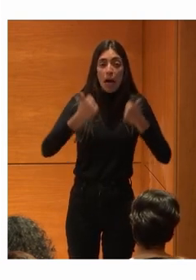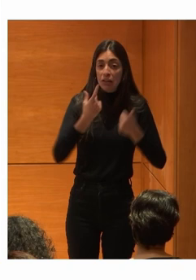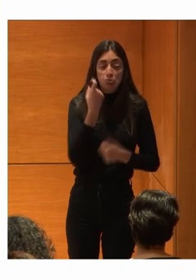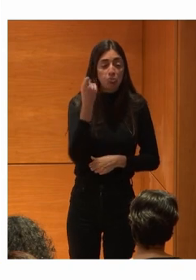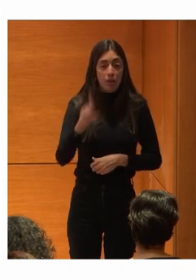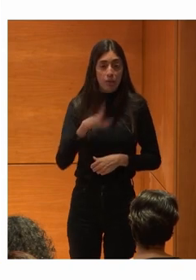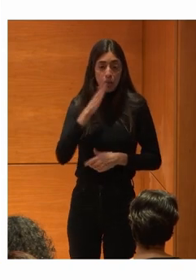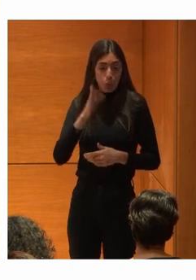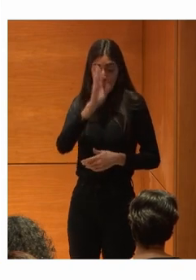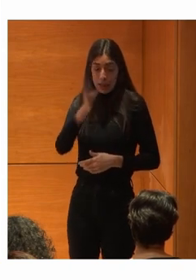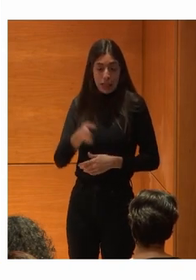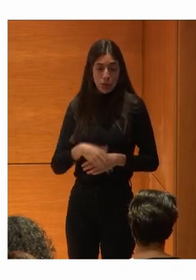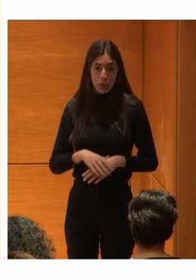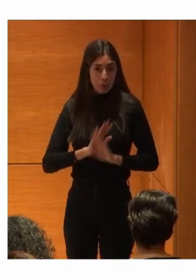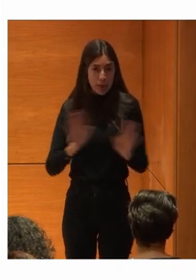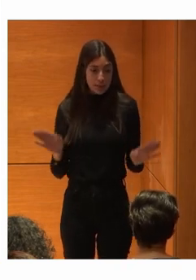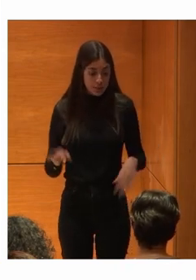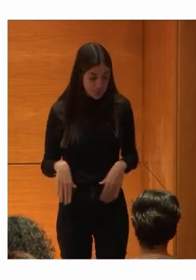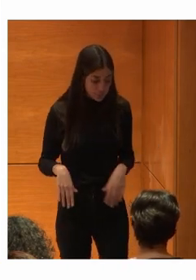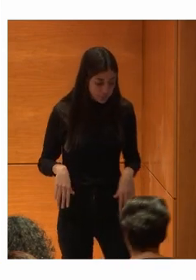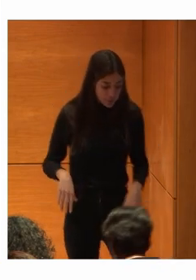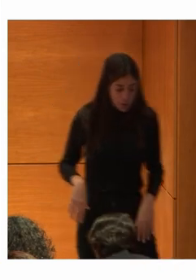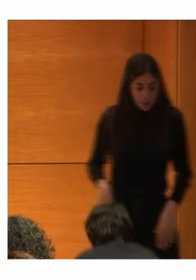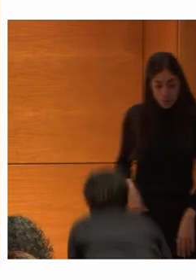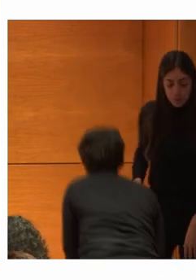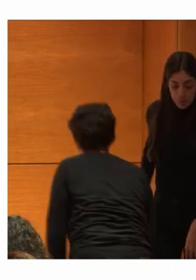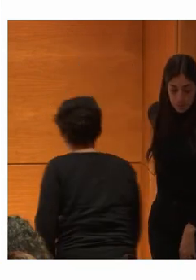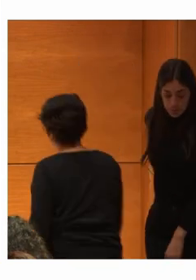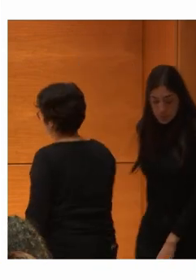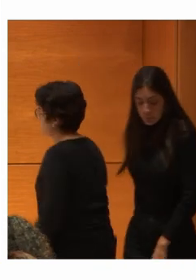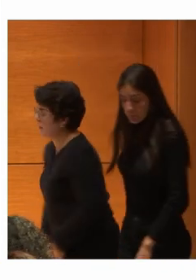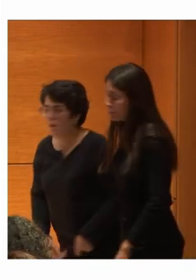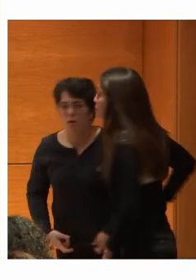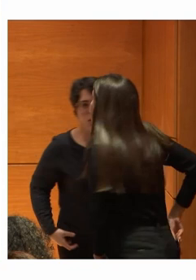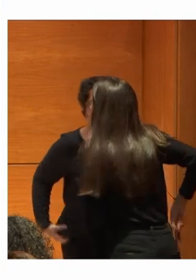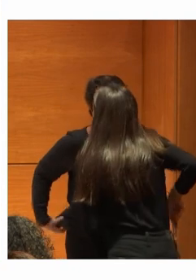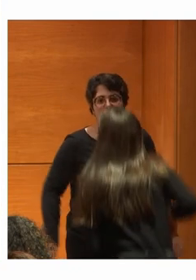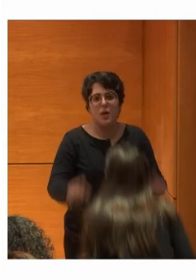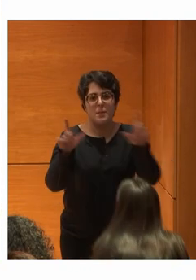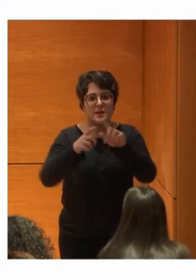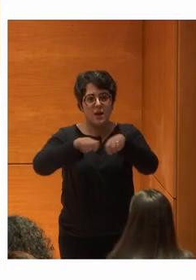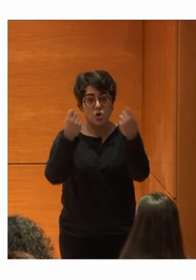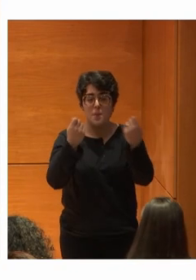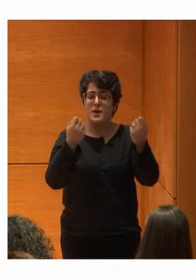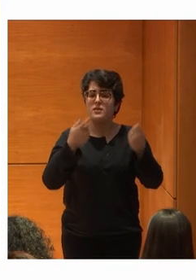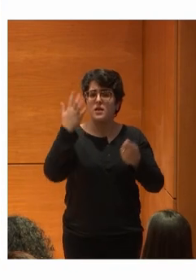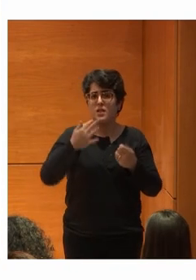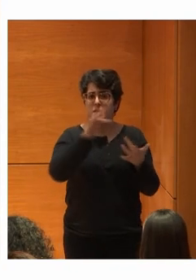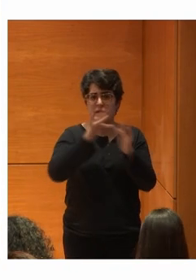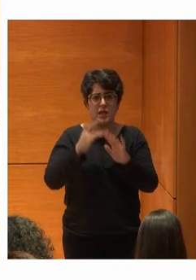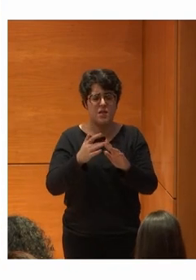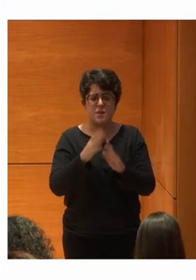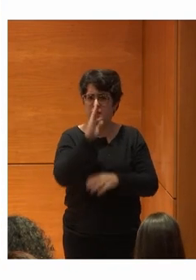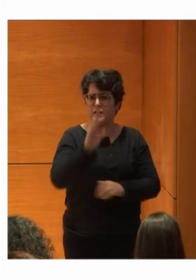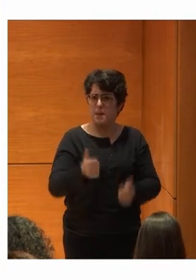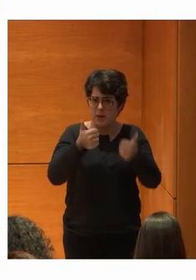Y ya está Se romperán Pantallas Y ganaremos En una interacción Cada vez